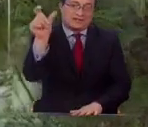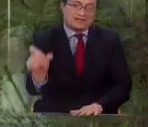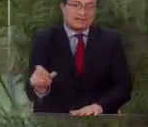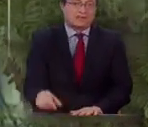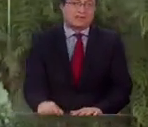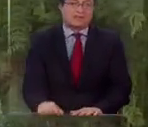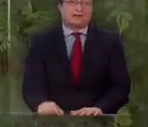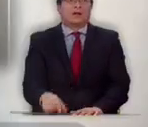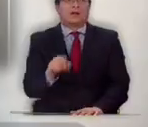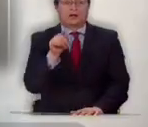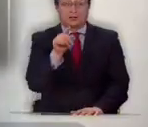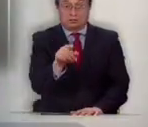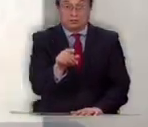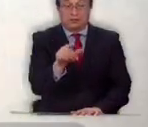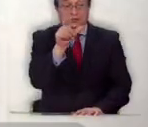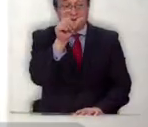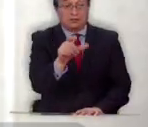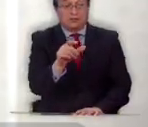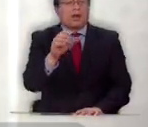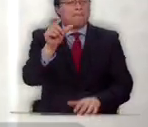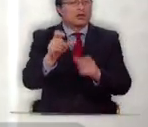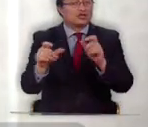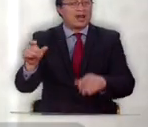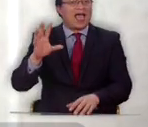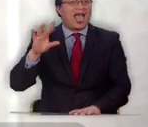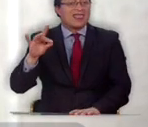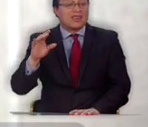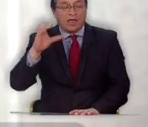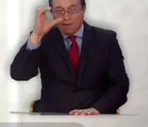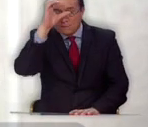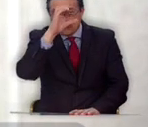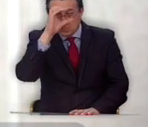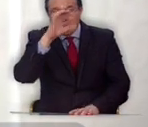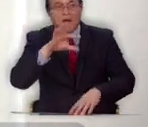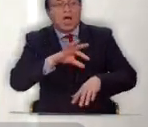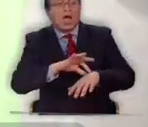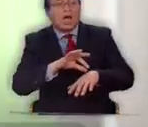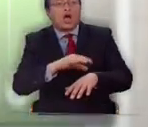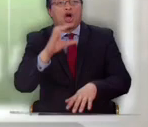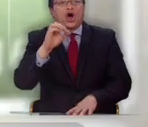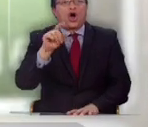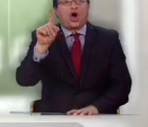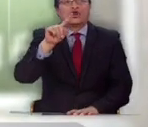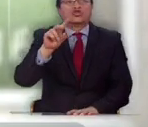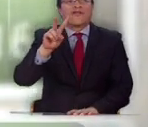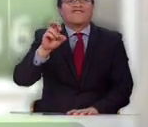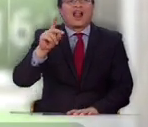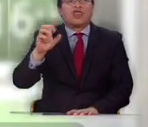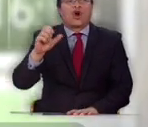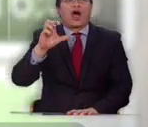Como Patricia, mayoría era gente de edad que buscaba la ayuda del médico Osvaldo Albán.